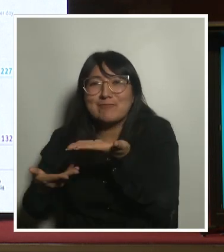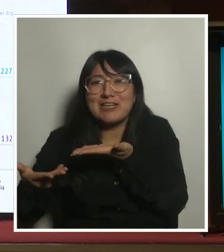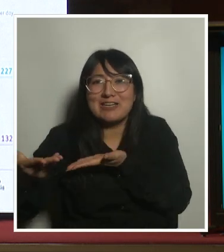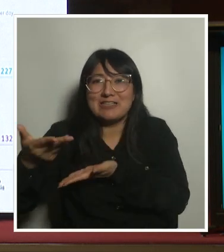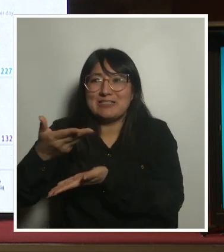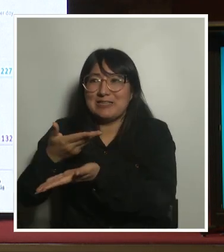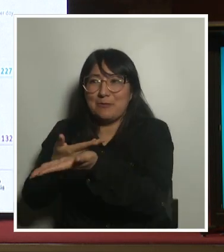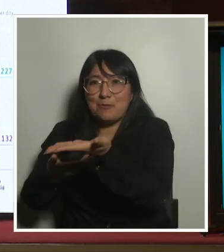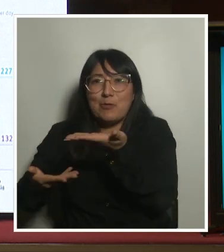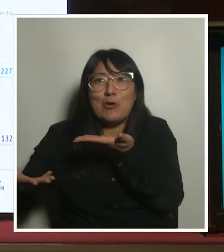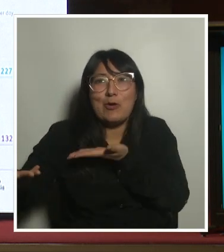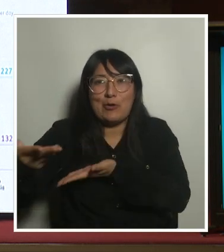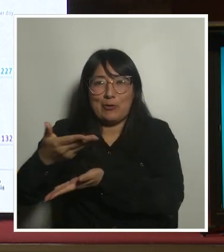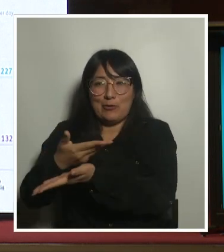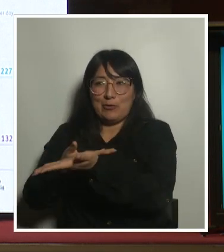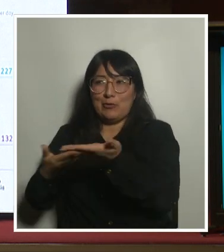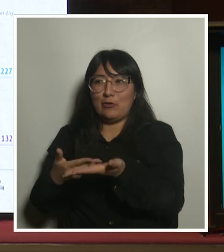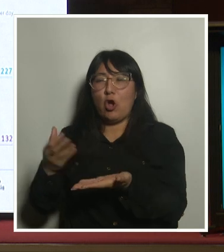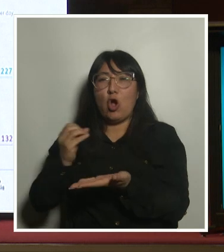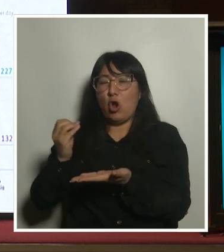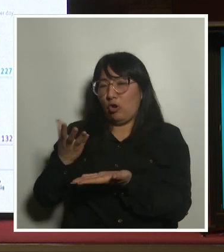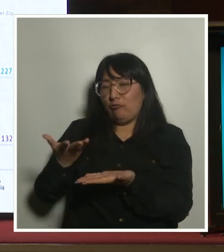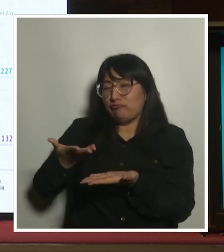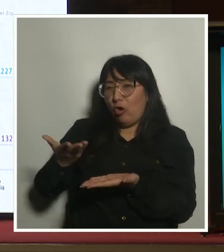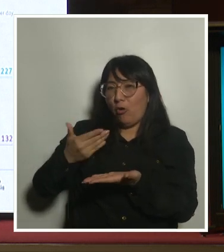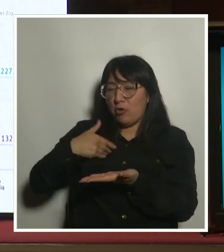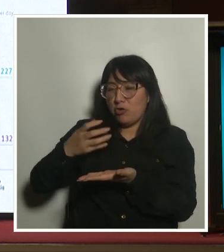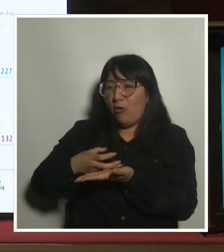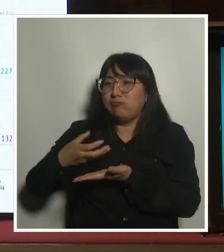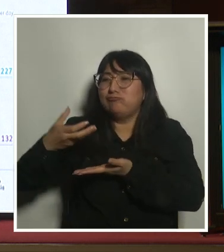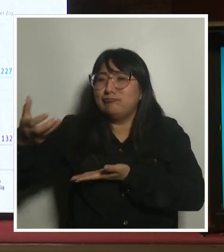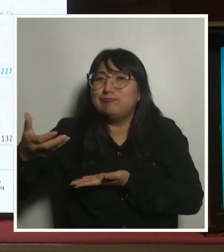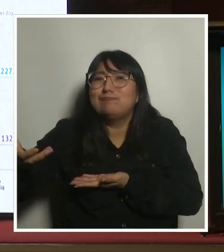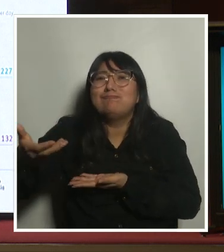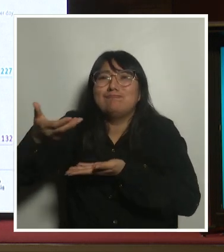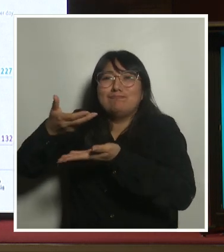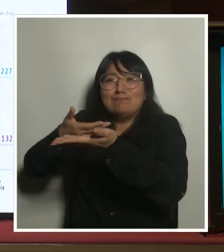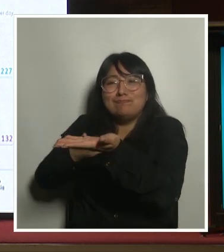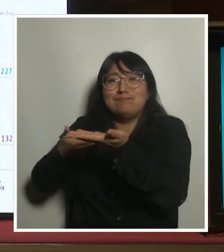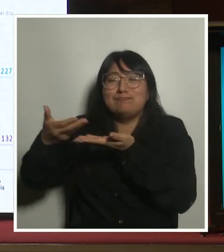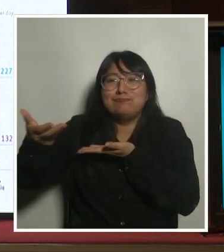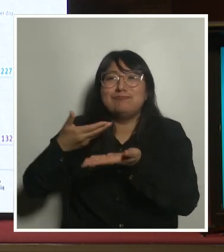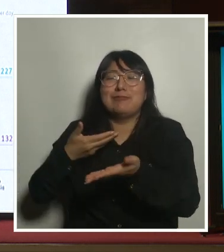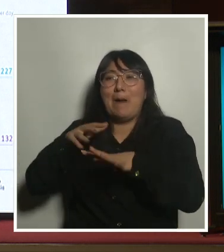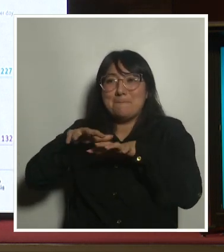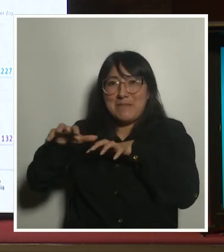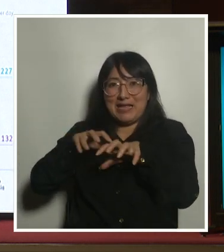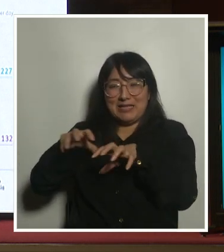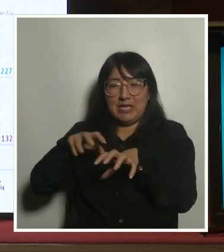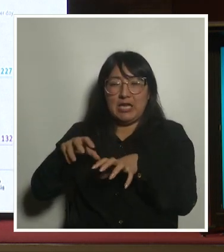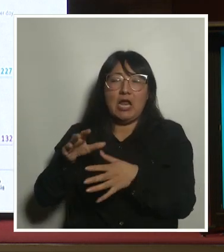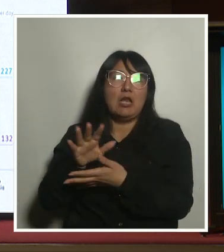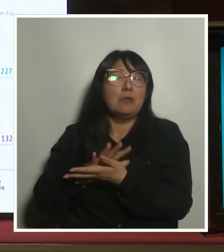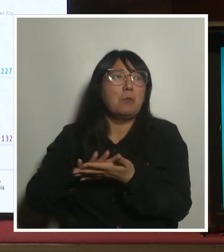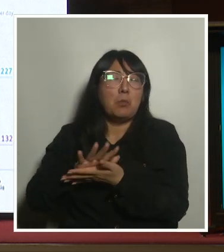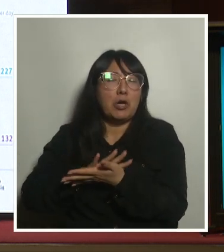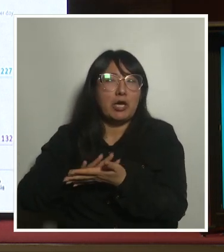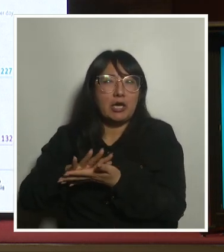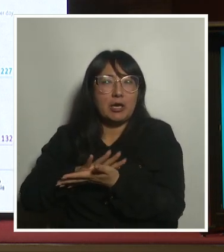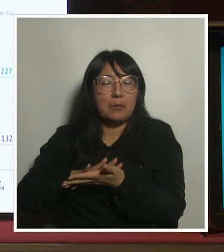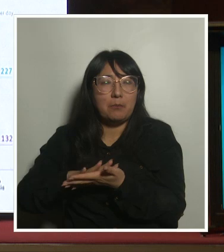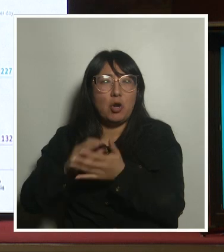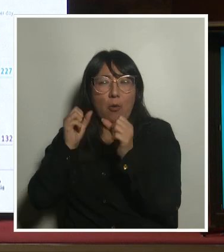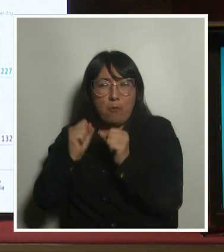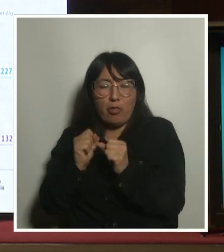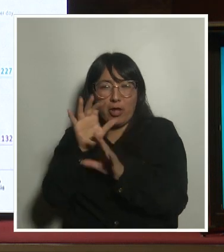redistribución, de la importancia de tener condiciones materiales que posibiliten poder